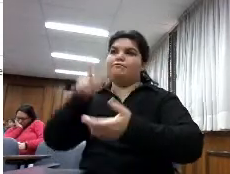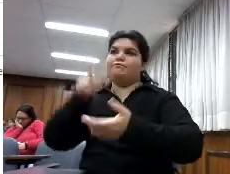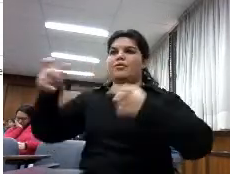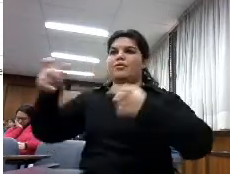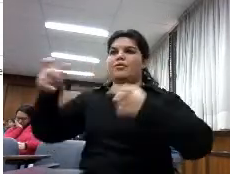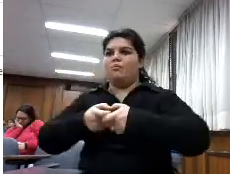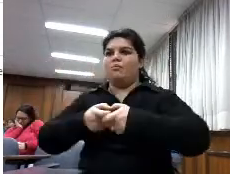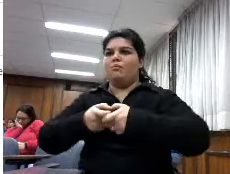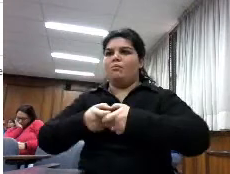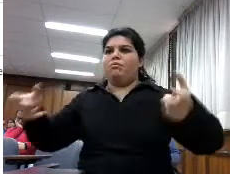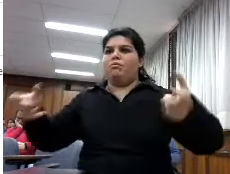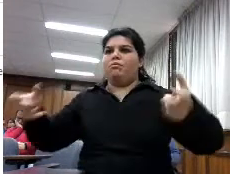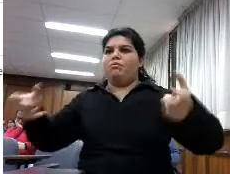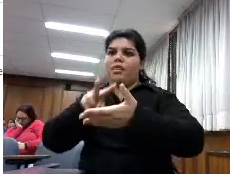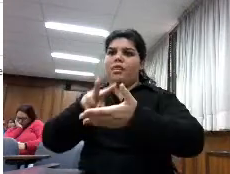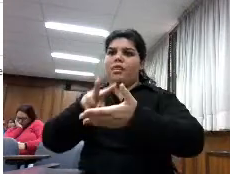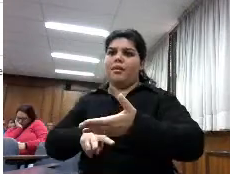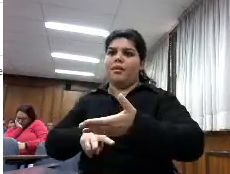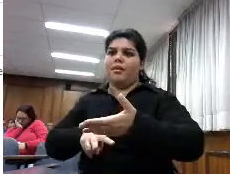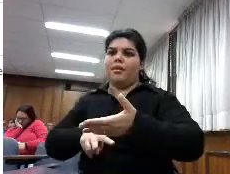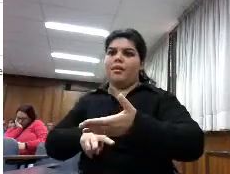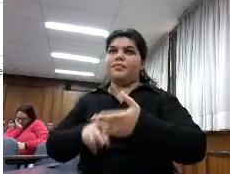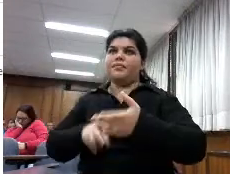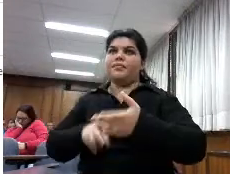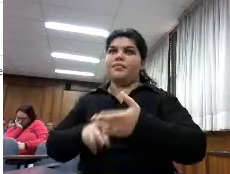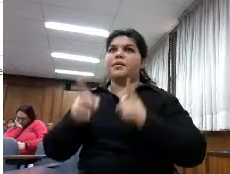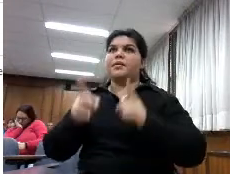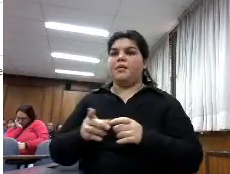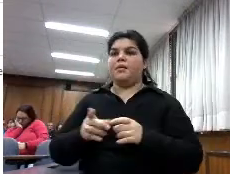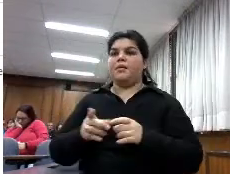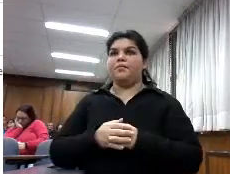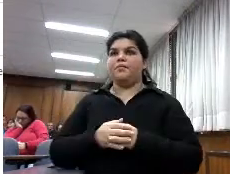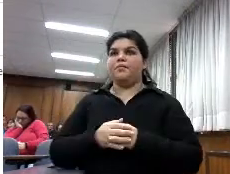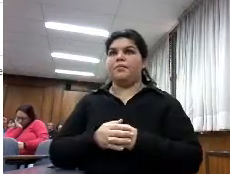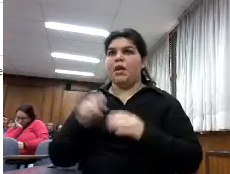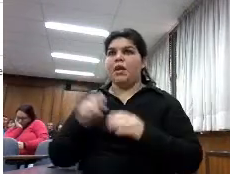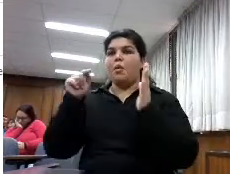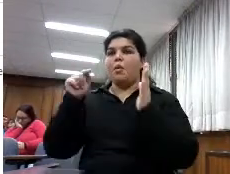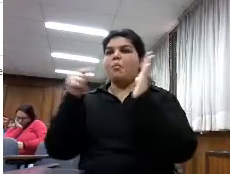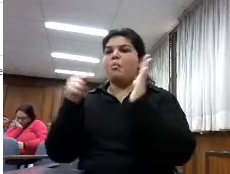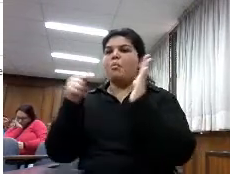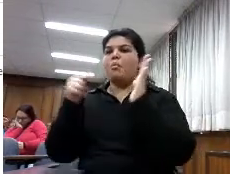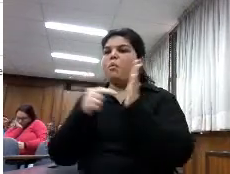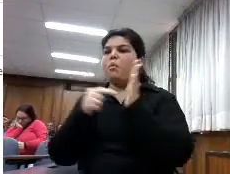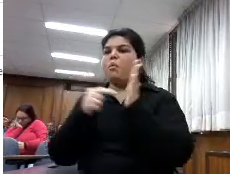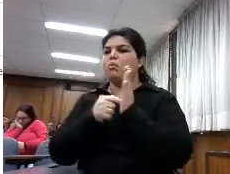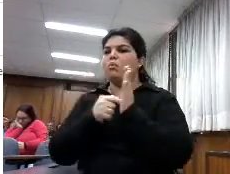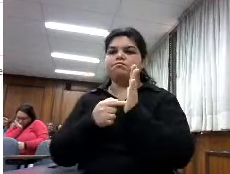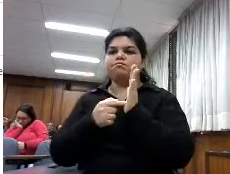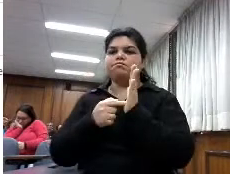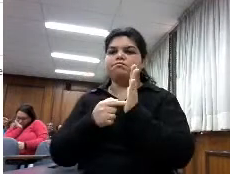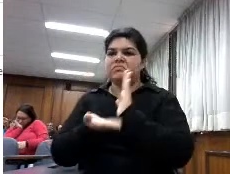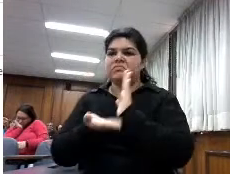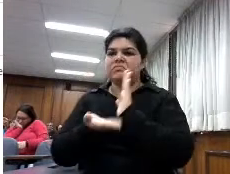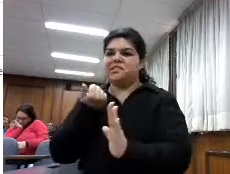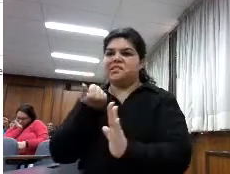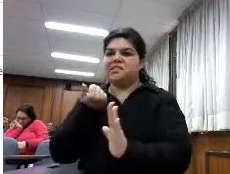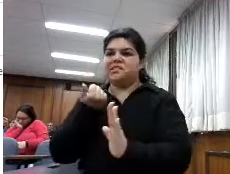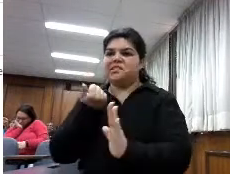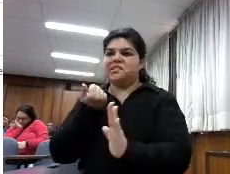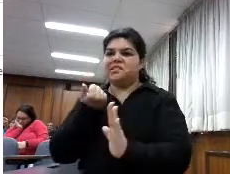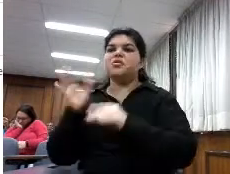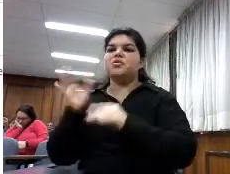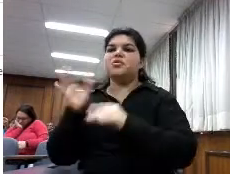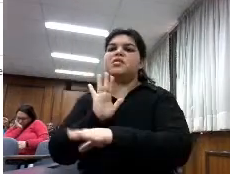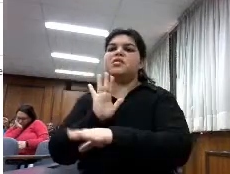antes tenían como veis botones ahora han desaparecido los botones se tiende a una pantalla un poquito más grande lo que se llaman las